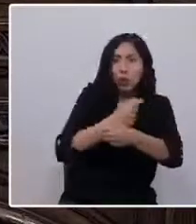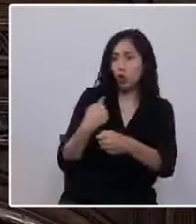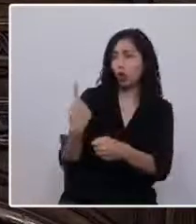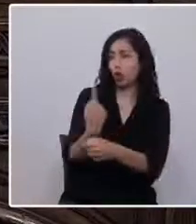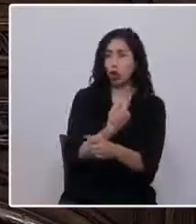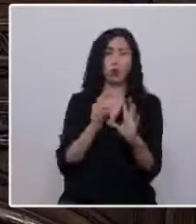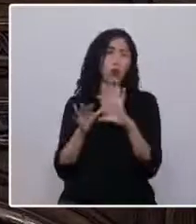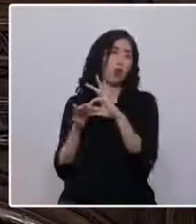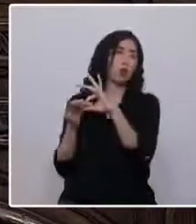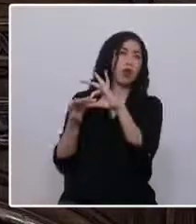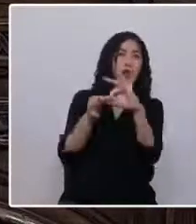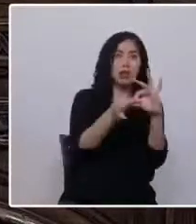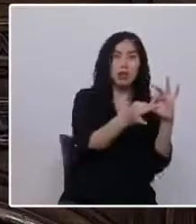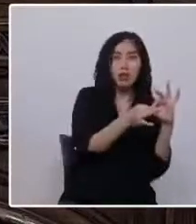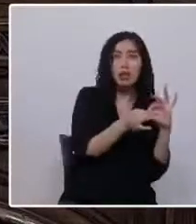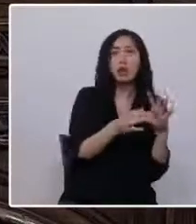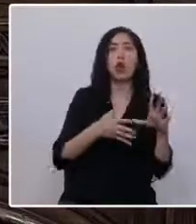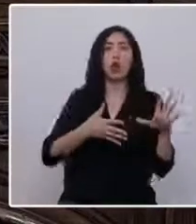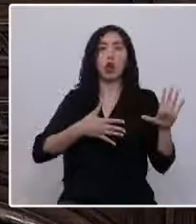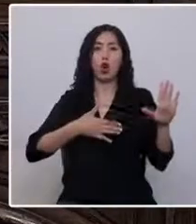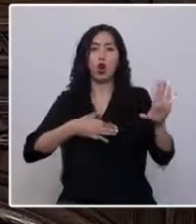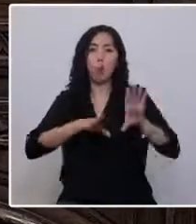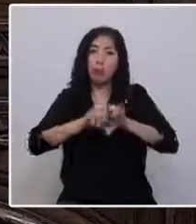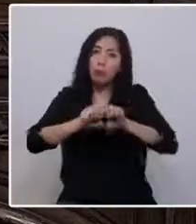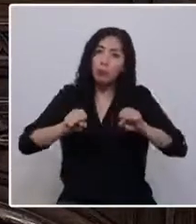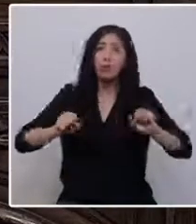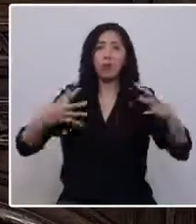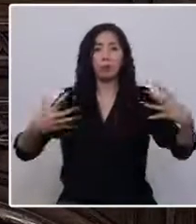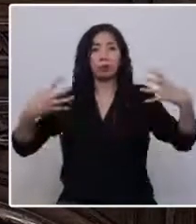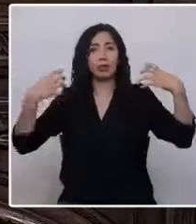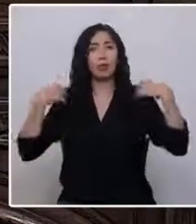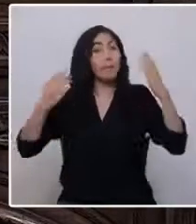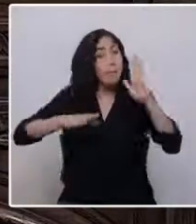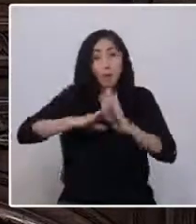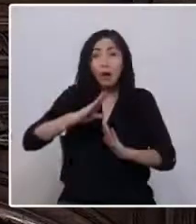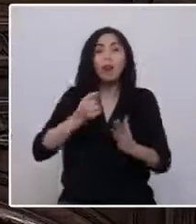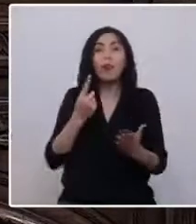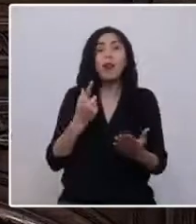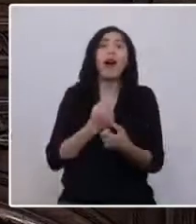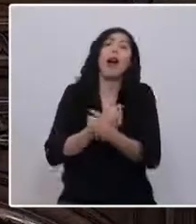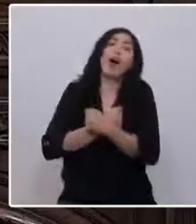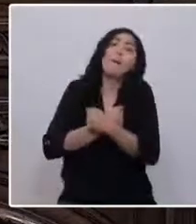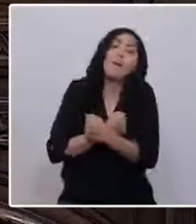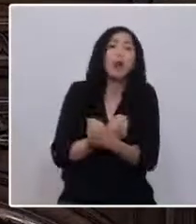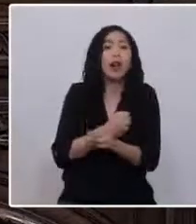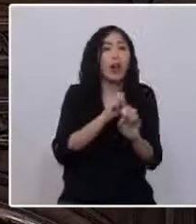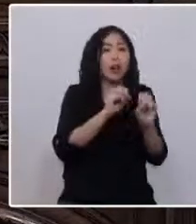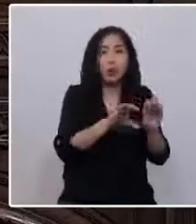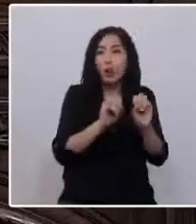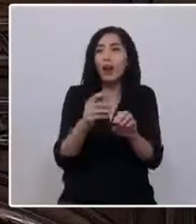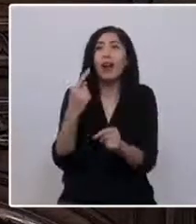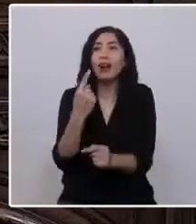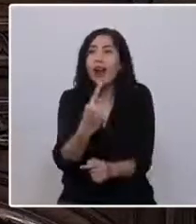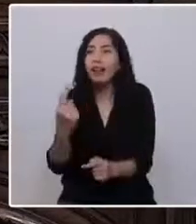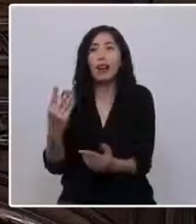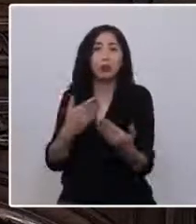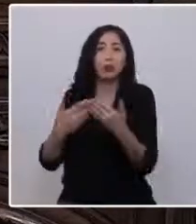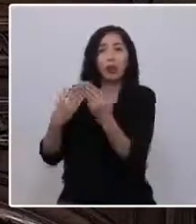compromiso, responsabilidad, pero sobre todo con amor para educar a cada estudiante que llega a nuestra escuela.